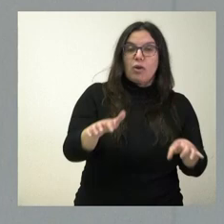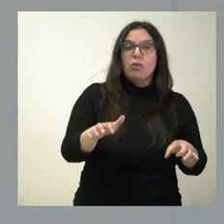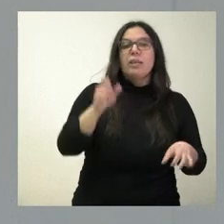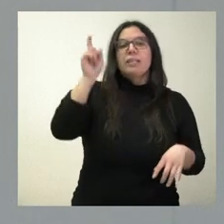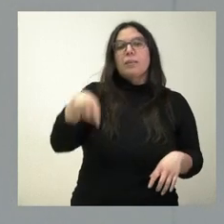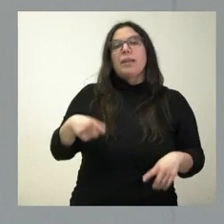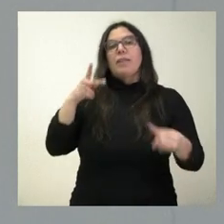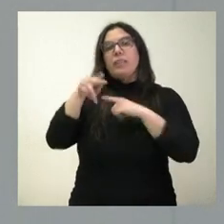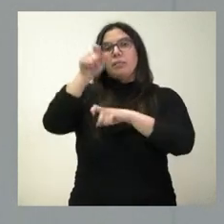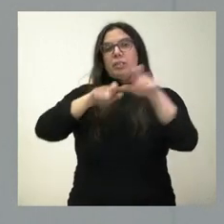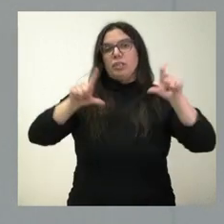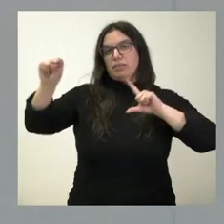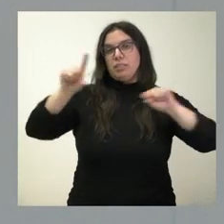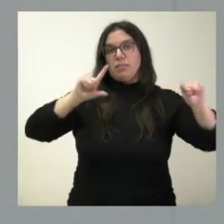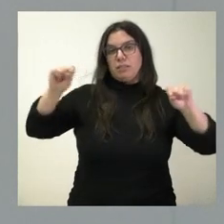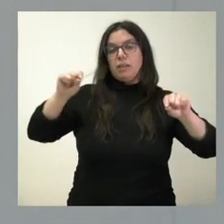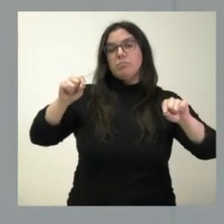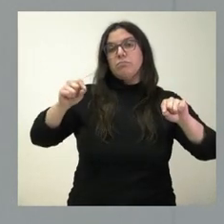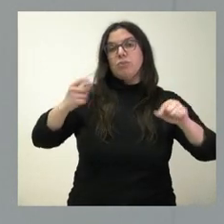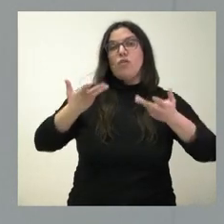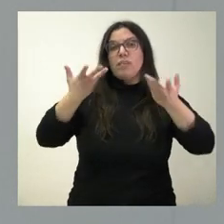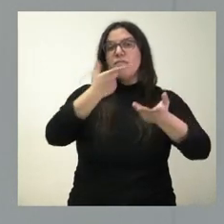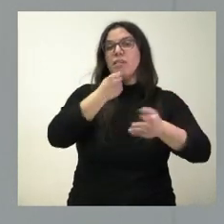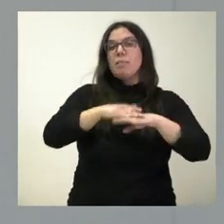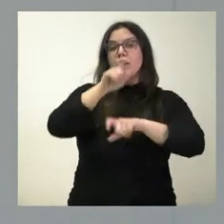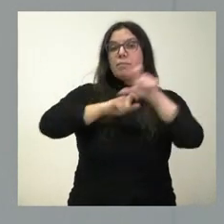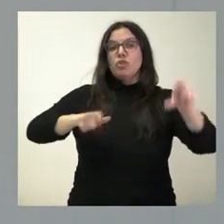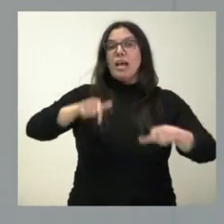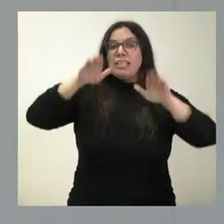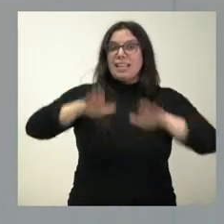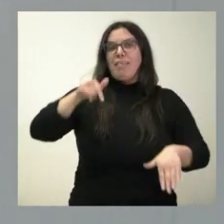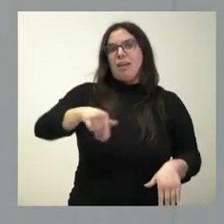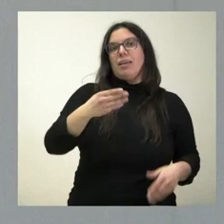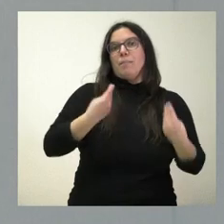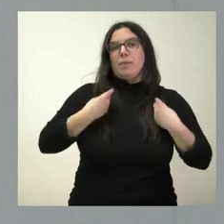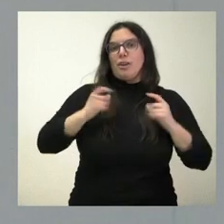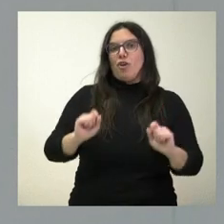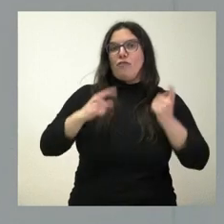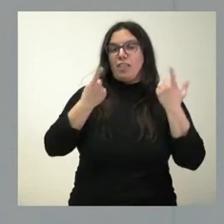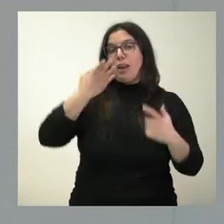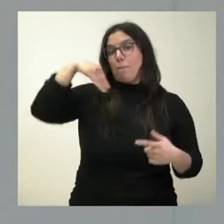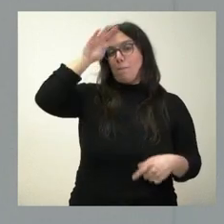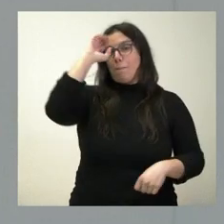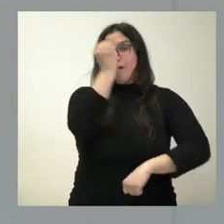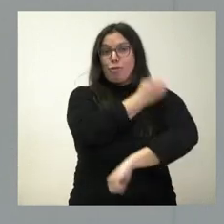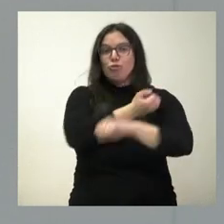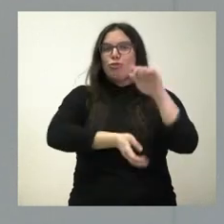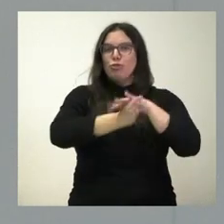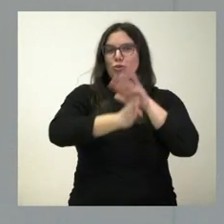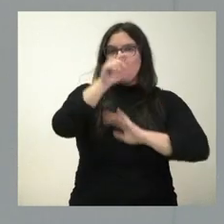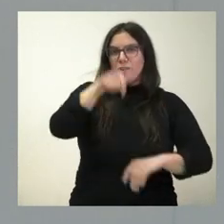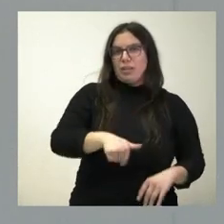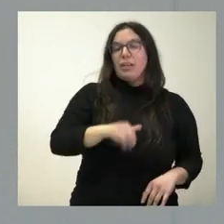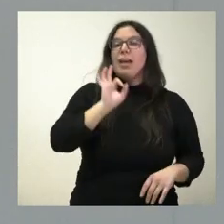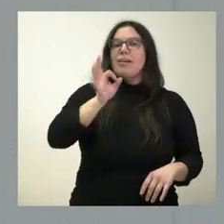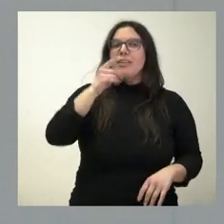de luchar contra la despoblación y hacer posible que muchas personas se empadronen en nuestra comunidad autónoma o continúen empadronadas si así lo desean. Es verdad que la